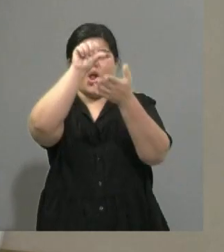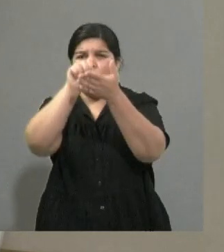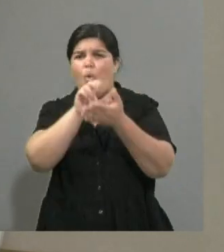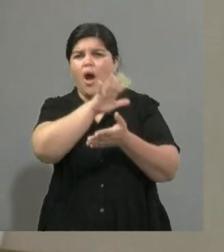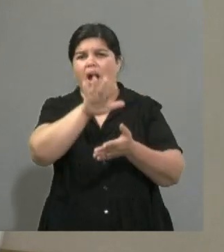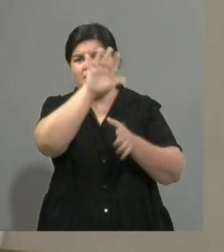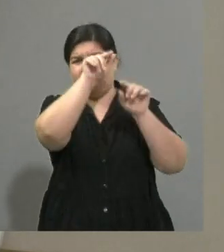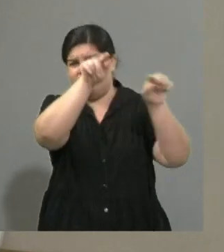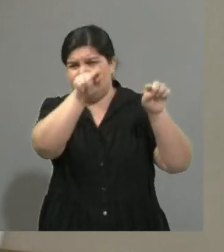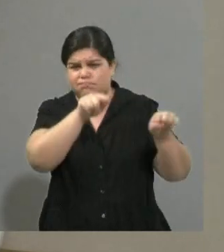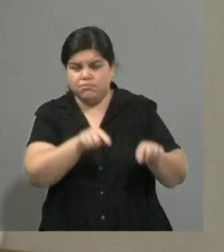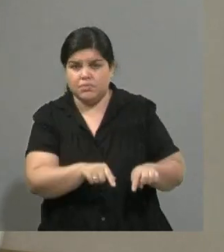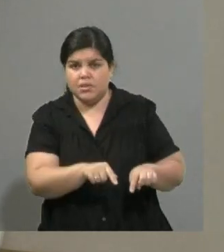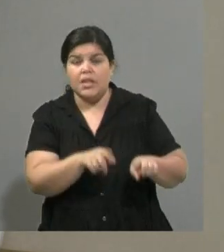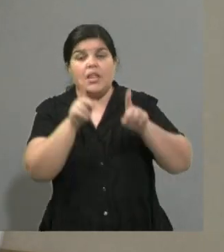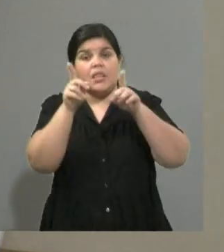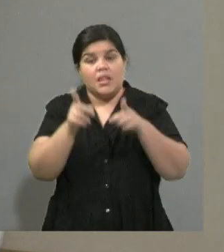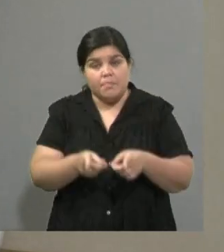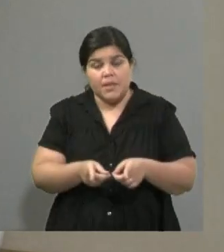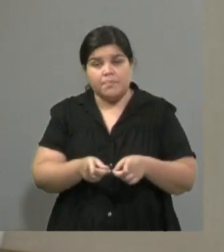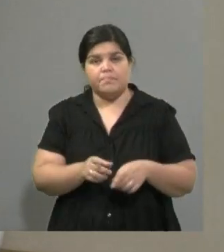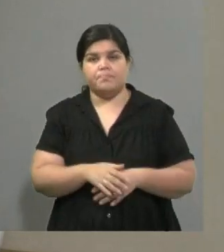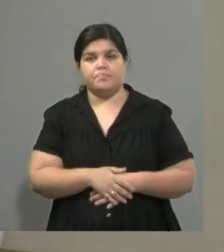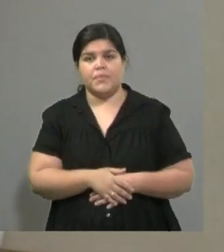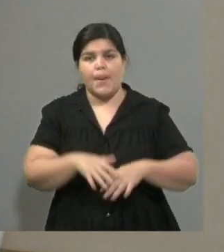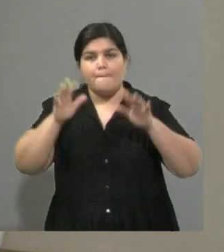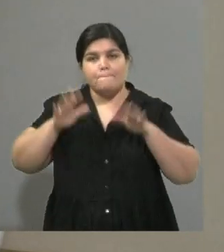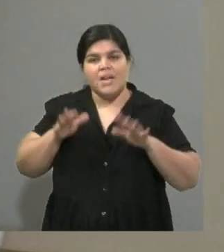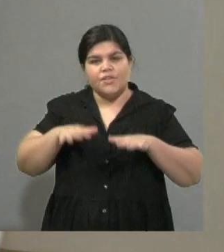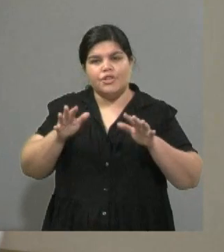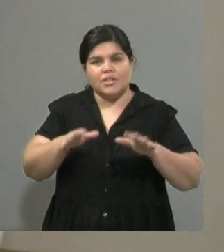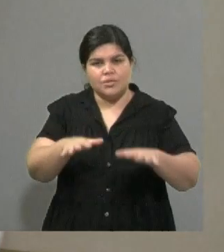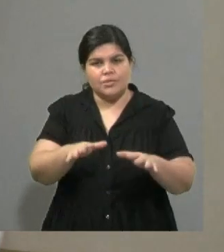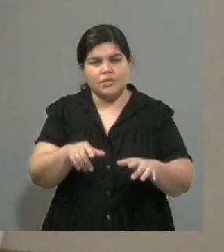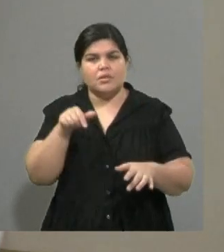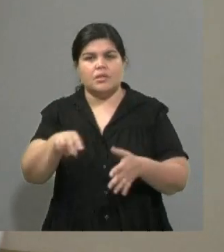aniversario con también manifestaciones que tuvieron sus momentos complicados, ¿no?